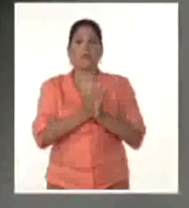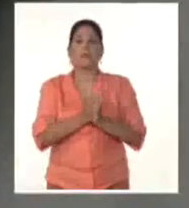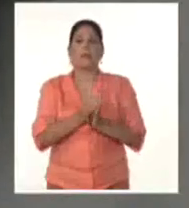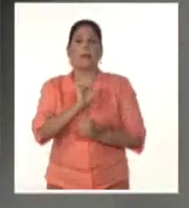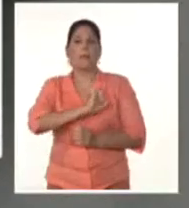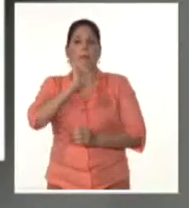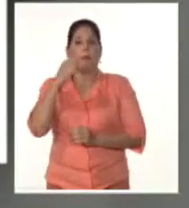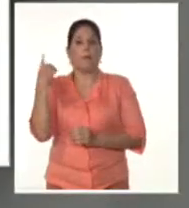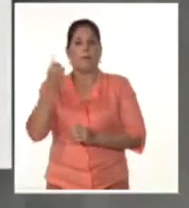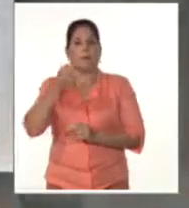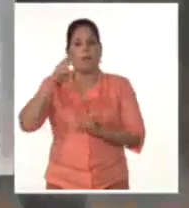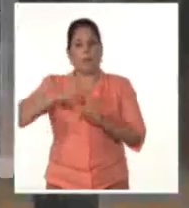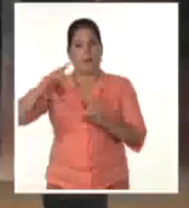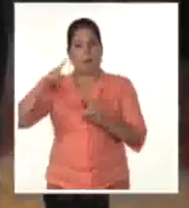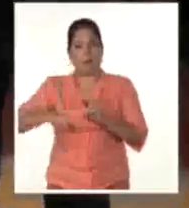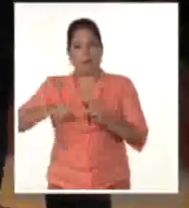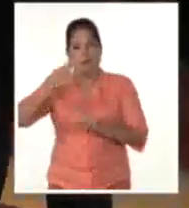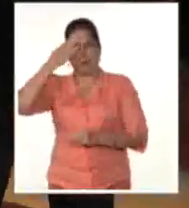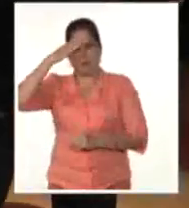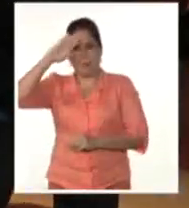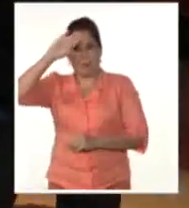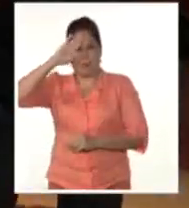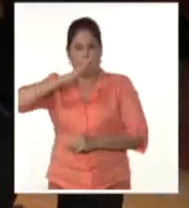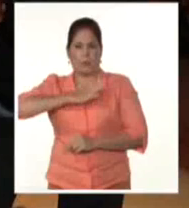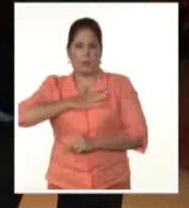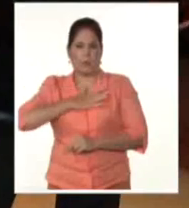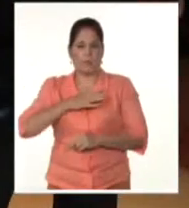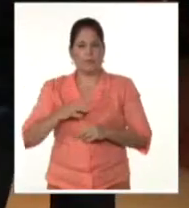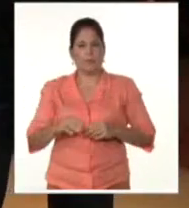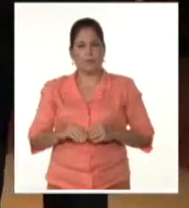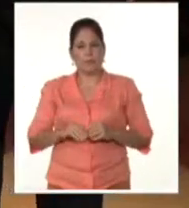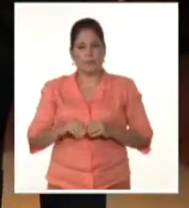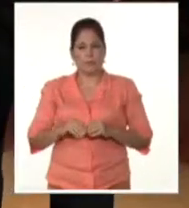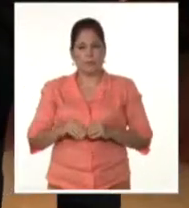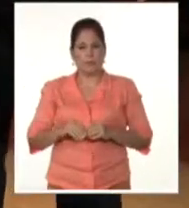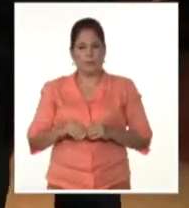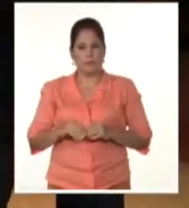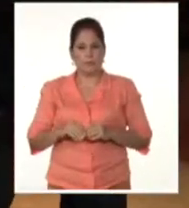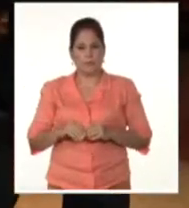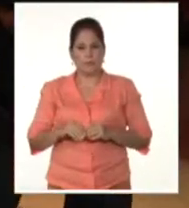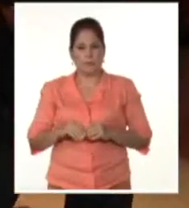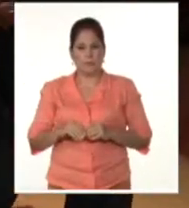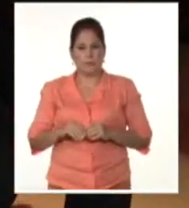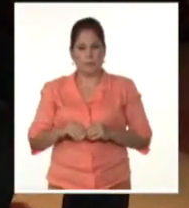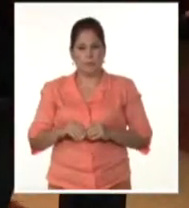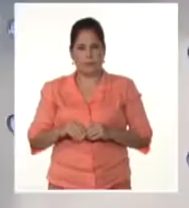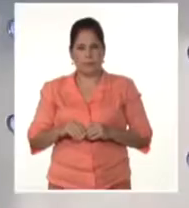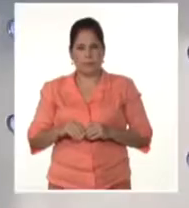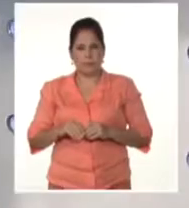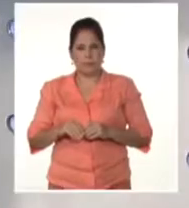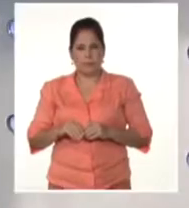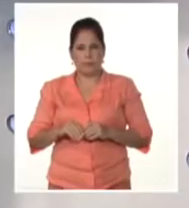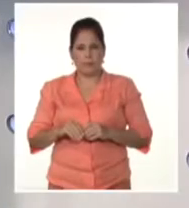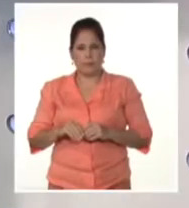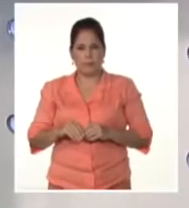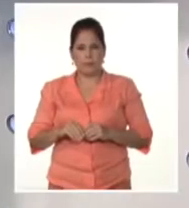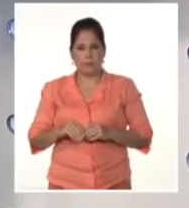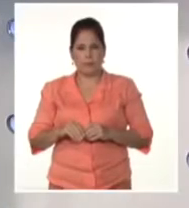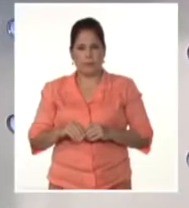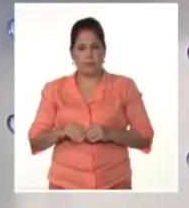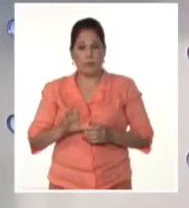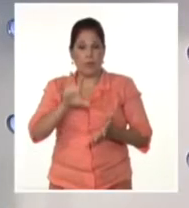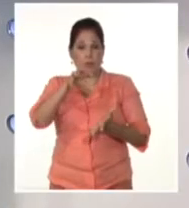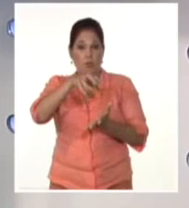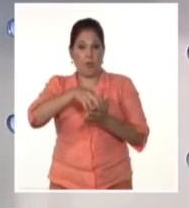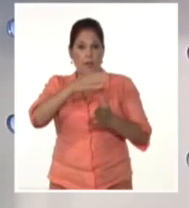Nacional de Teatro de Cuba. Jenny Fleites, Sistema Informativo de la Televisión Cubana. La ciudad